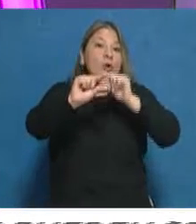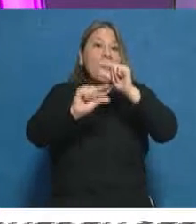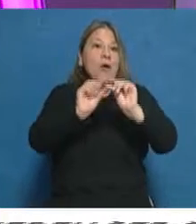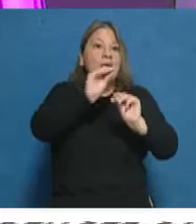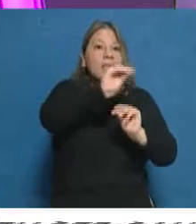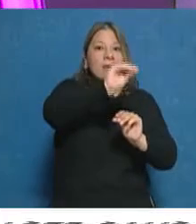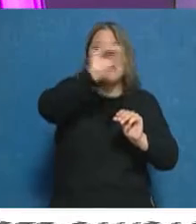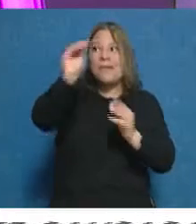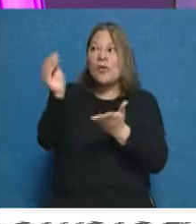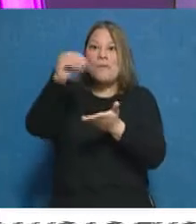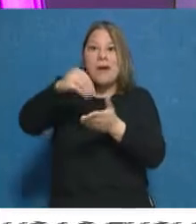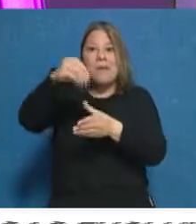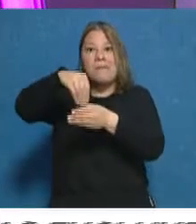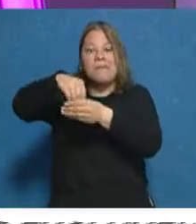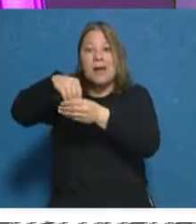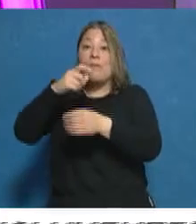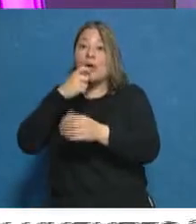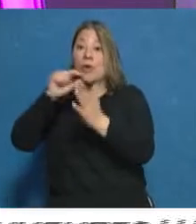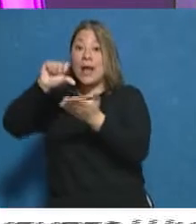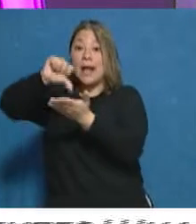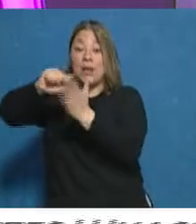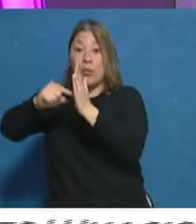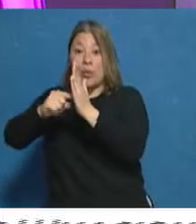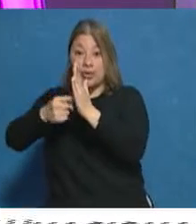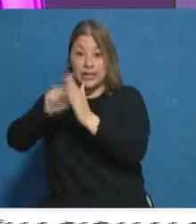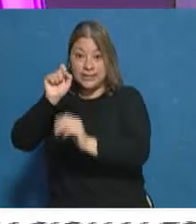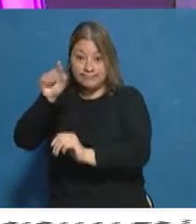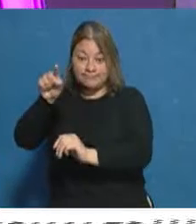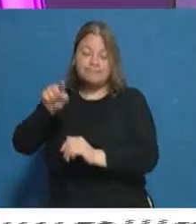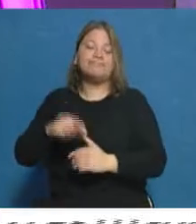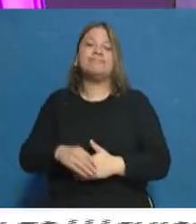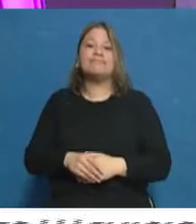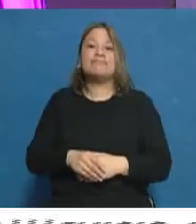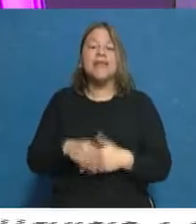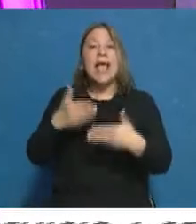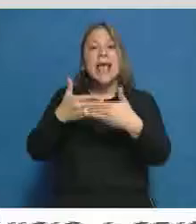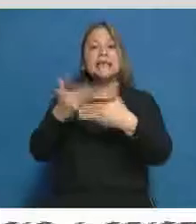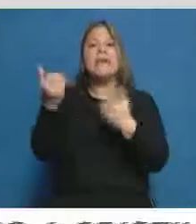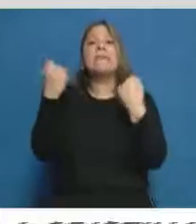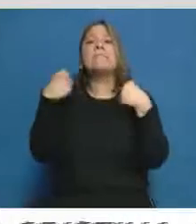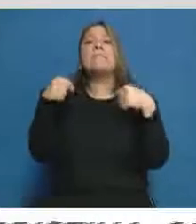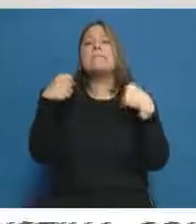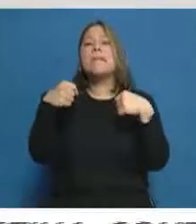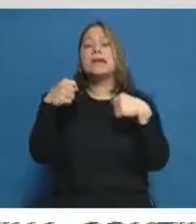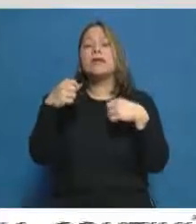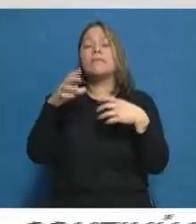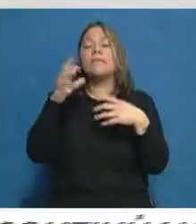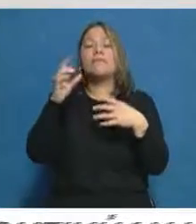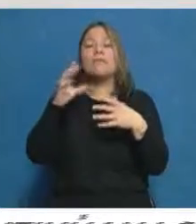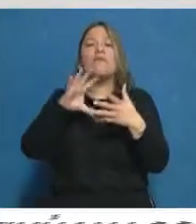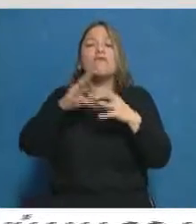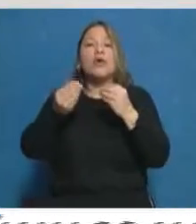jurisdicciones. En el caso de Cava, por ejemplo, los exámenes prácticos van a ser con un vehículo